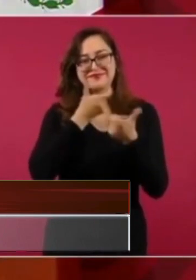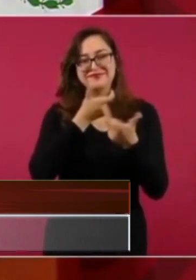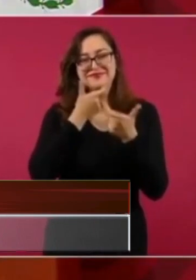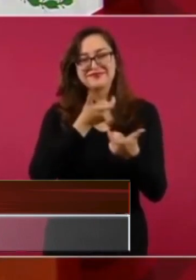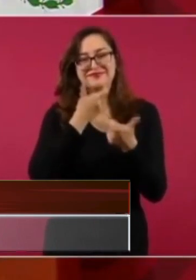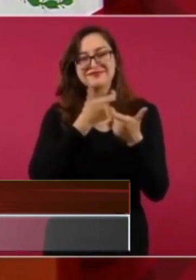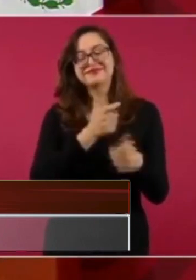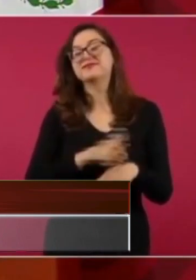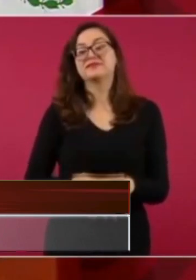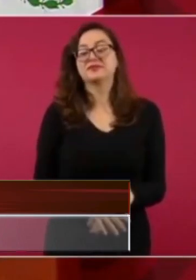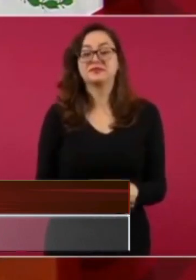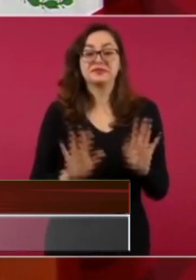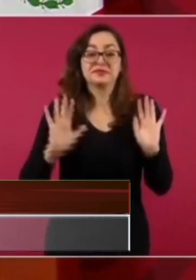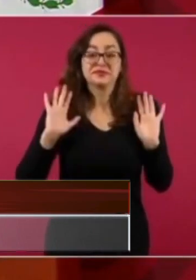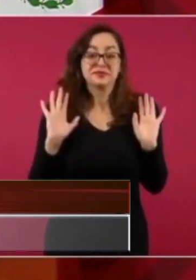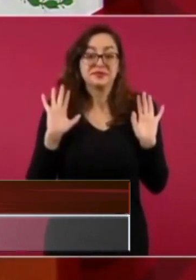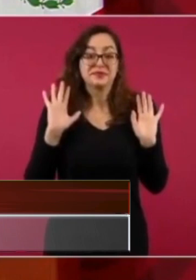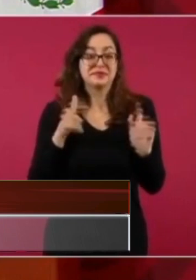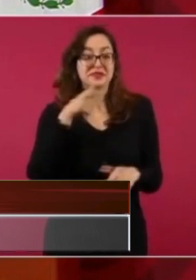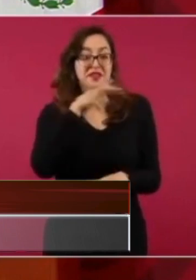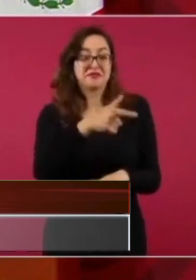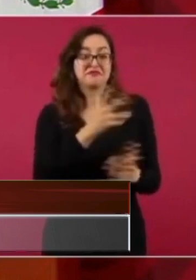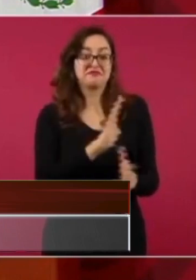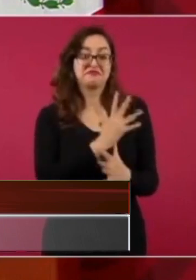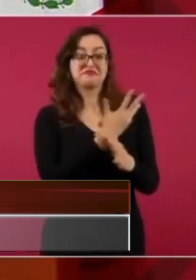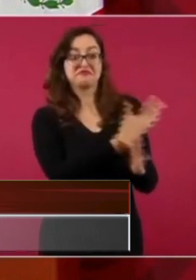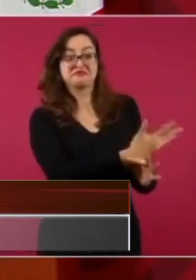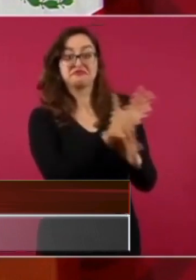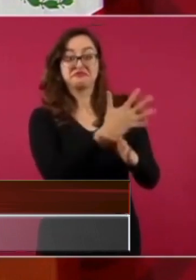Es lo que aparece de dominio público.